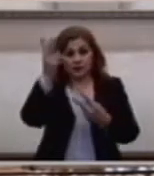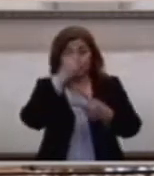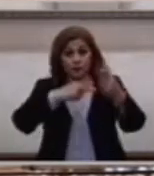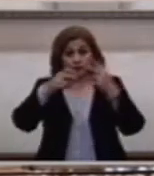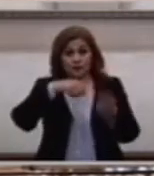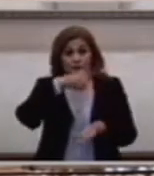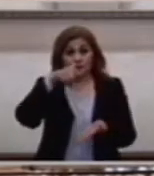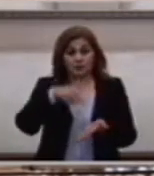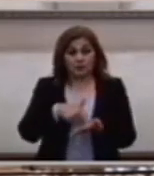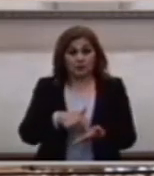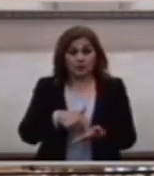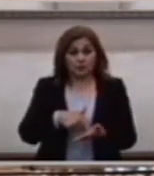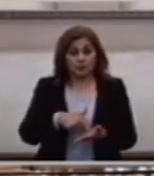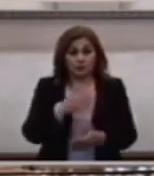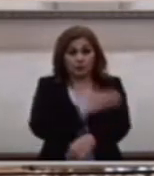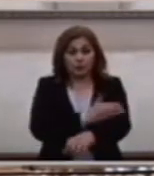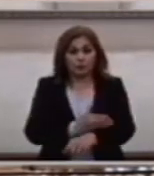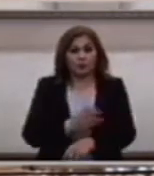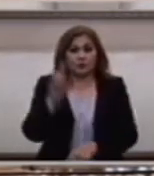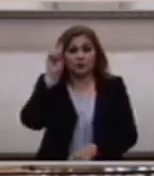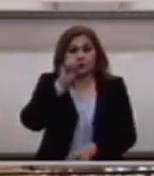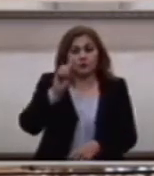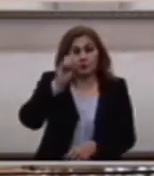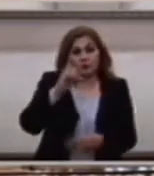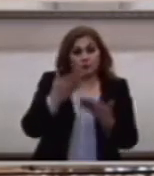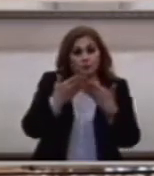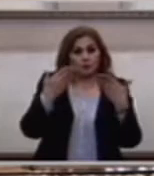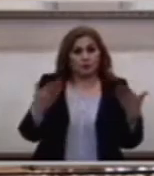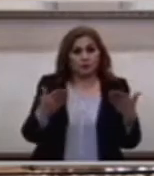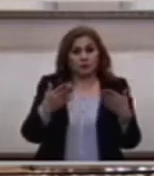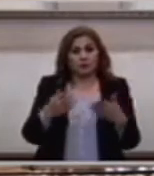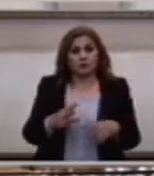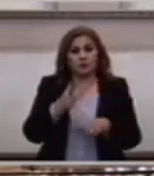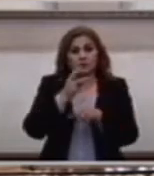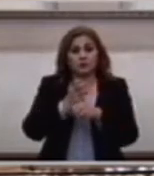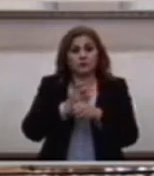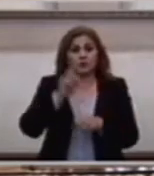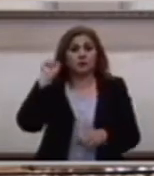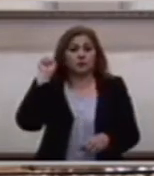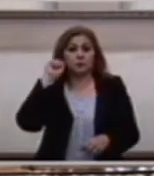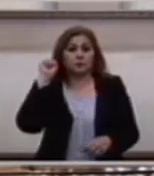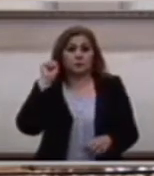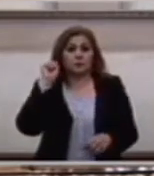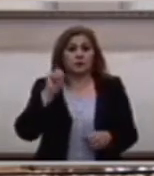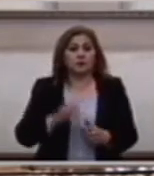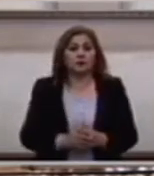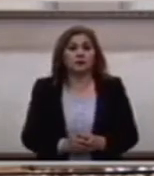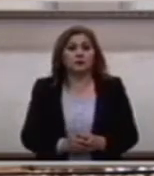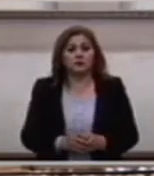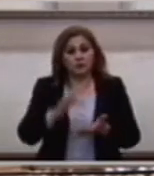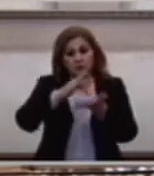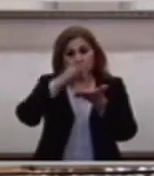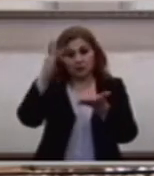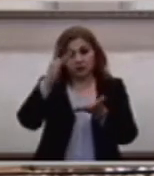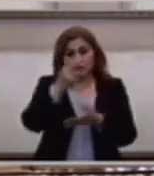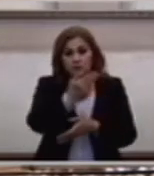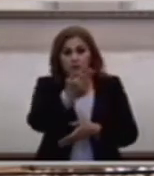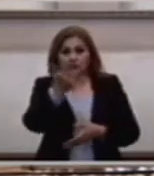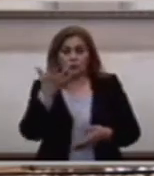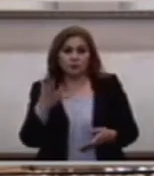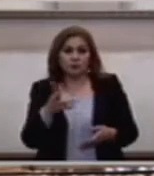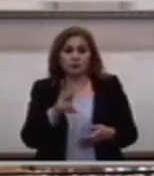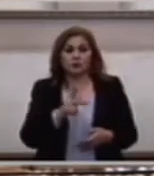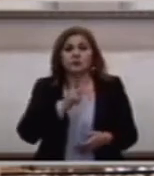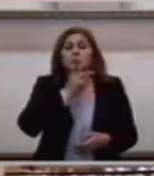con nosotros este domingo Tercero de Pascua Gracias a ustedes papás y